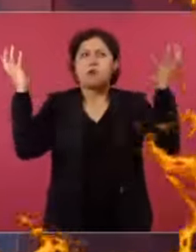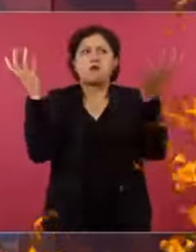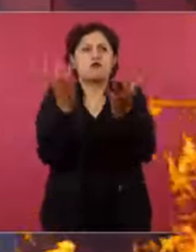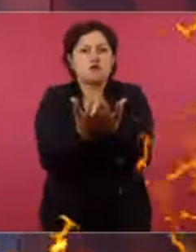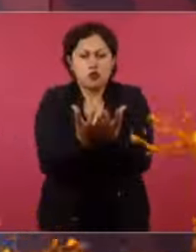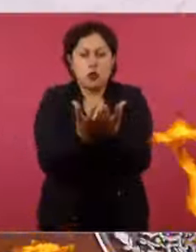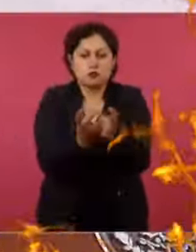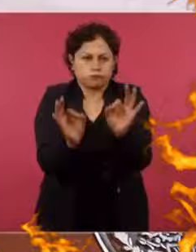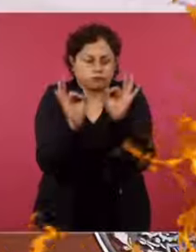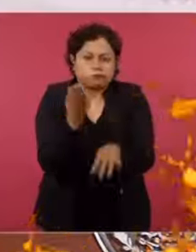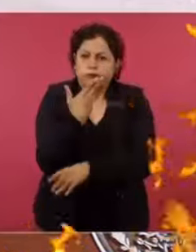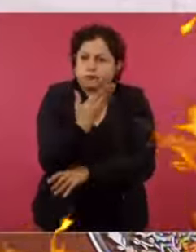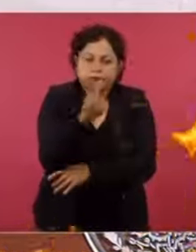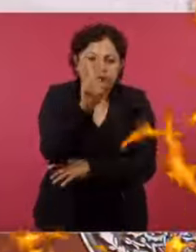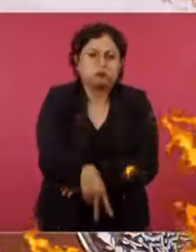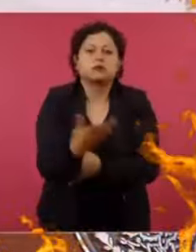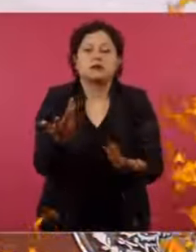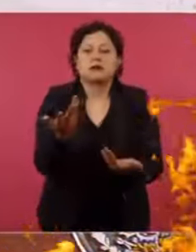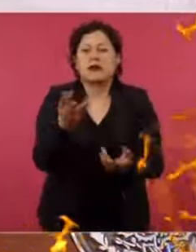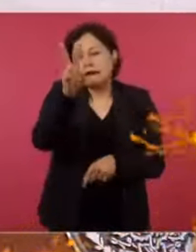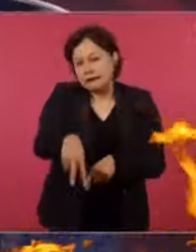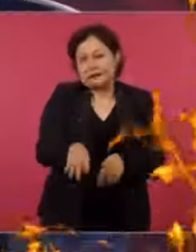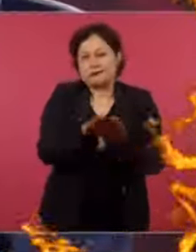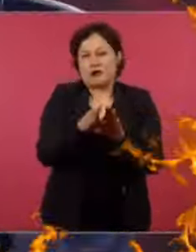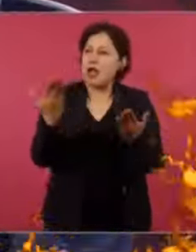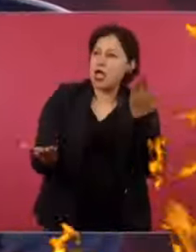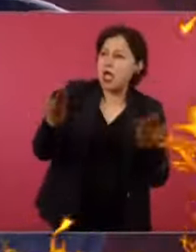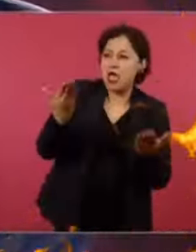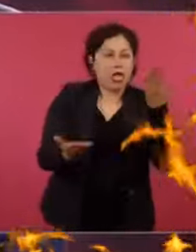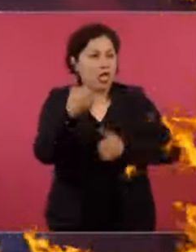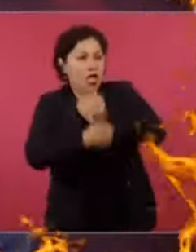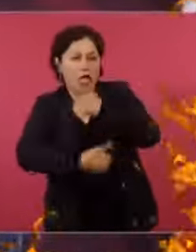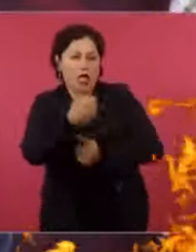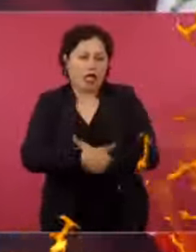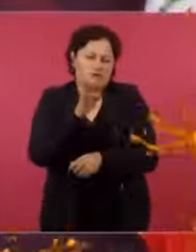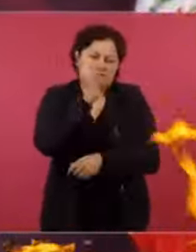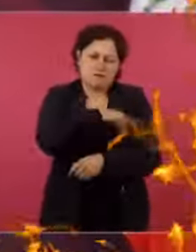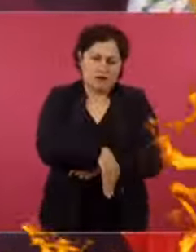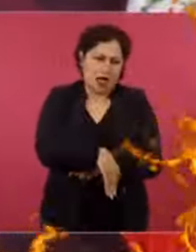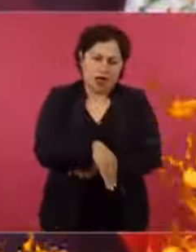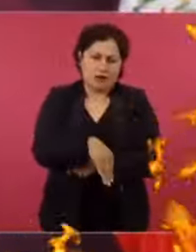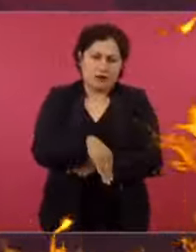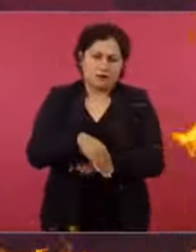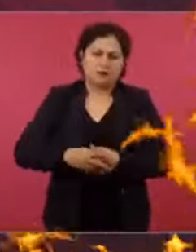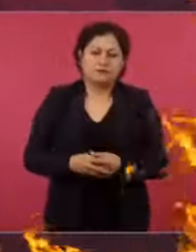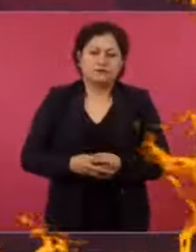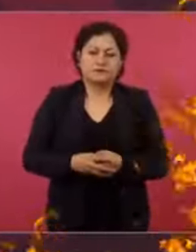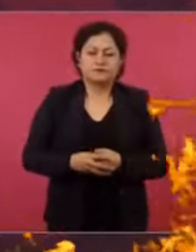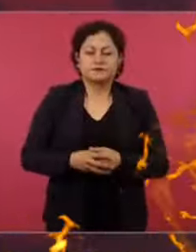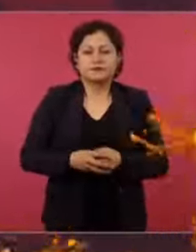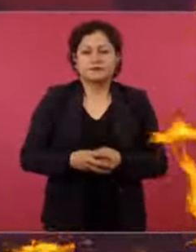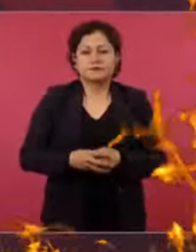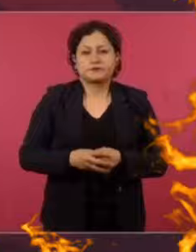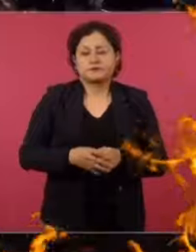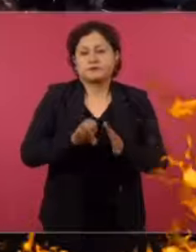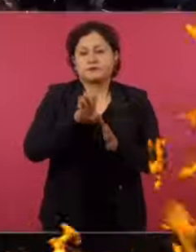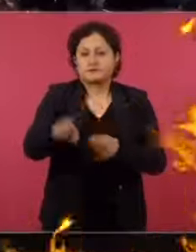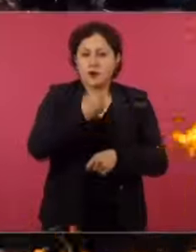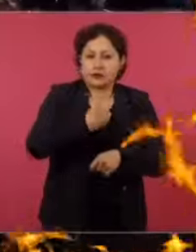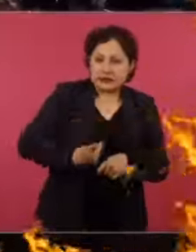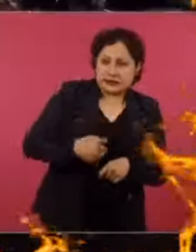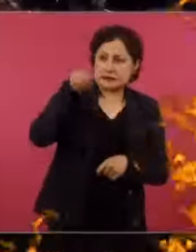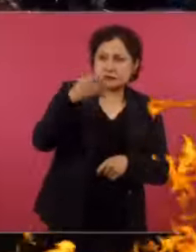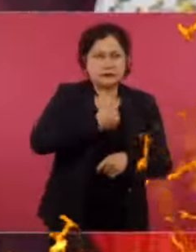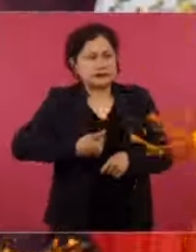comparaciones, son de mal gusto. Y más cuando se trata de quien gobierna un país. Pero